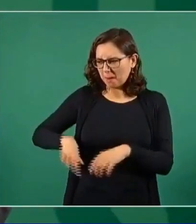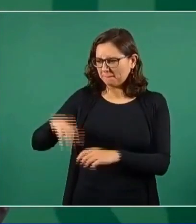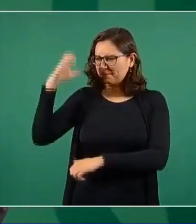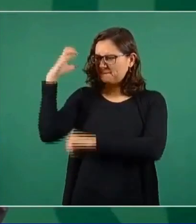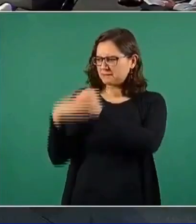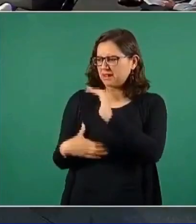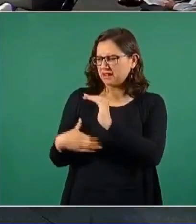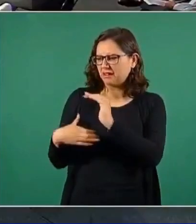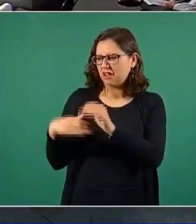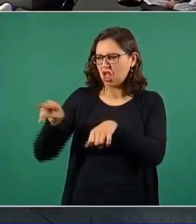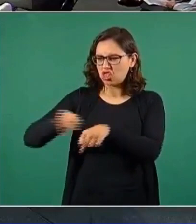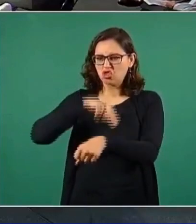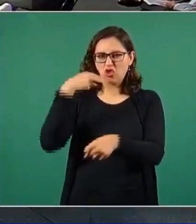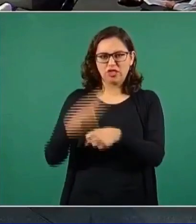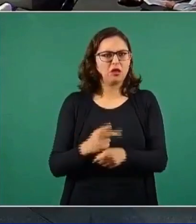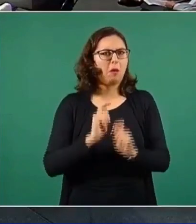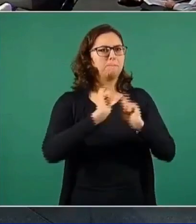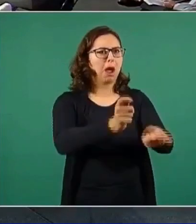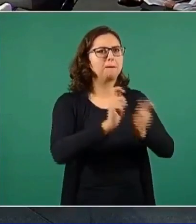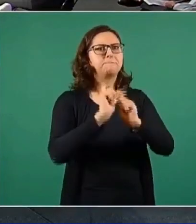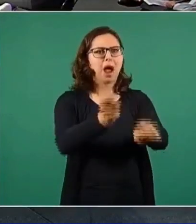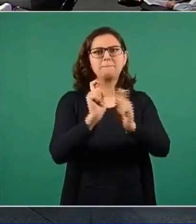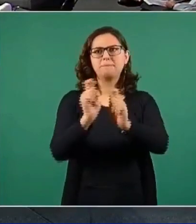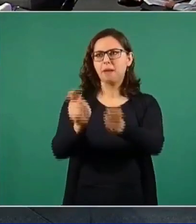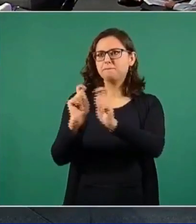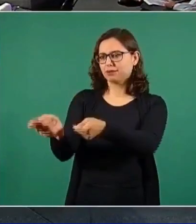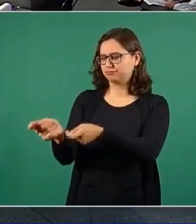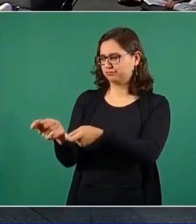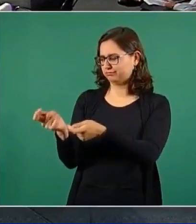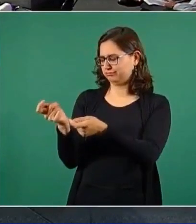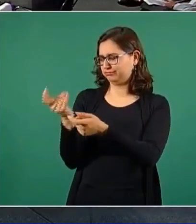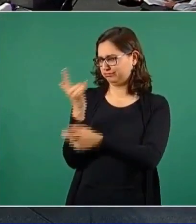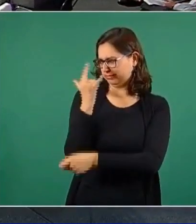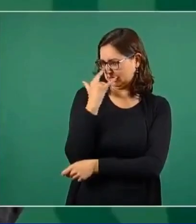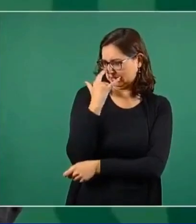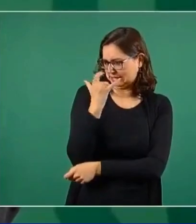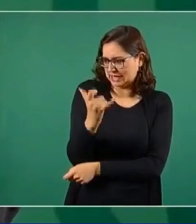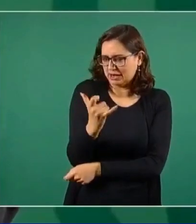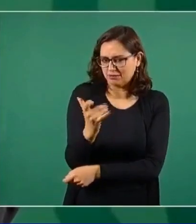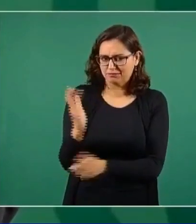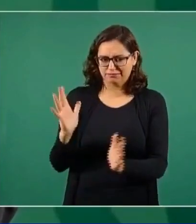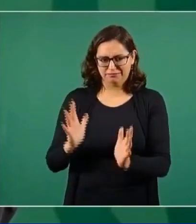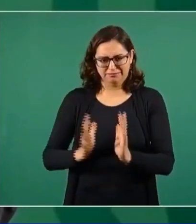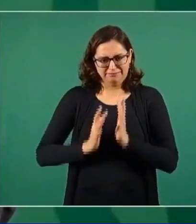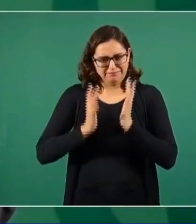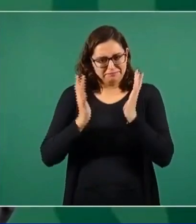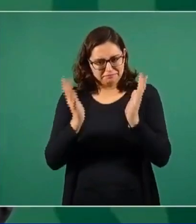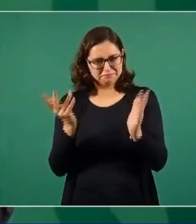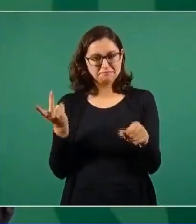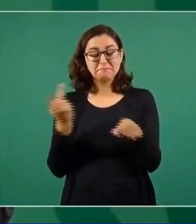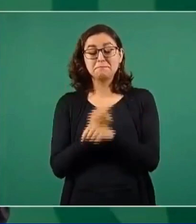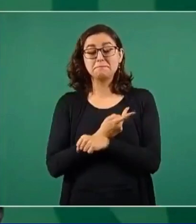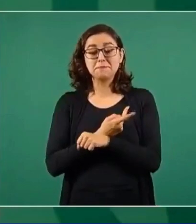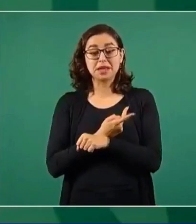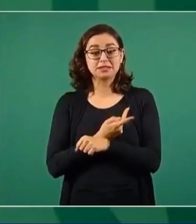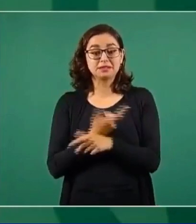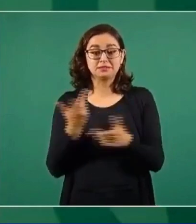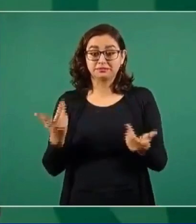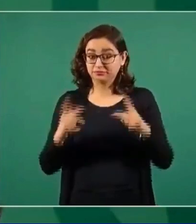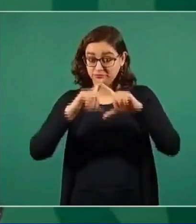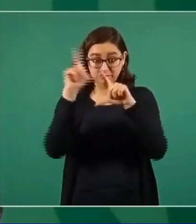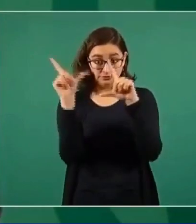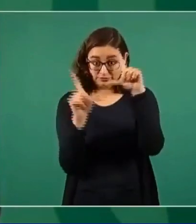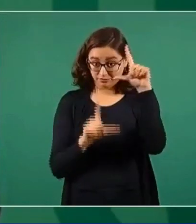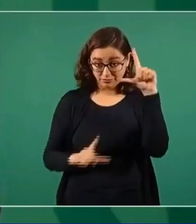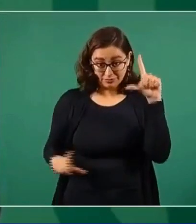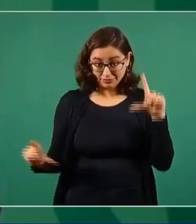y dejan nuevas notarías. Pero esto es en